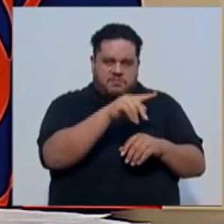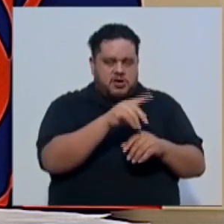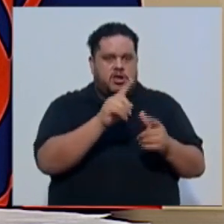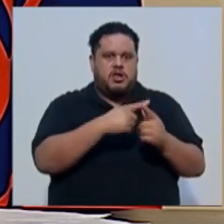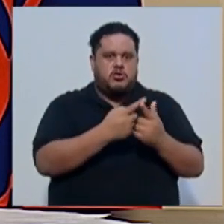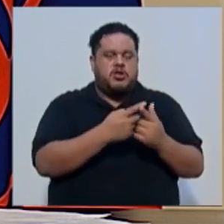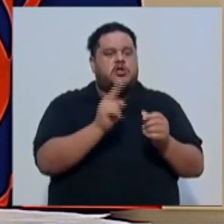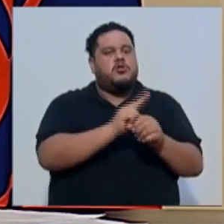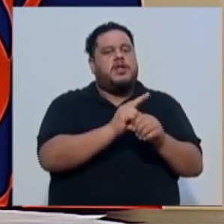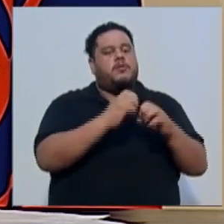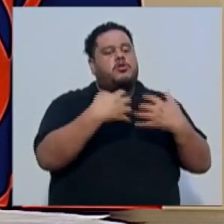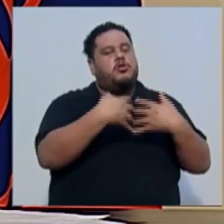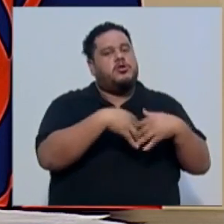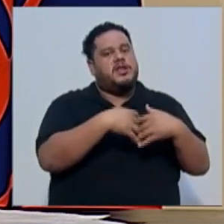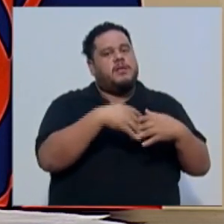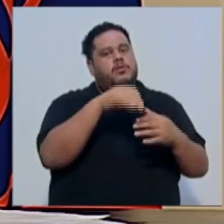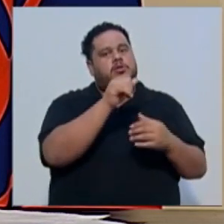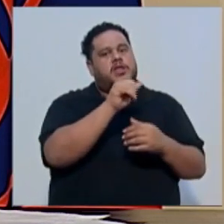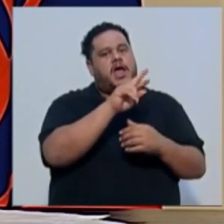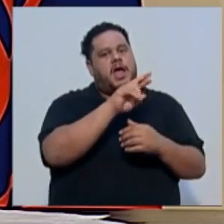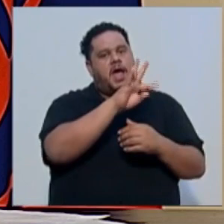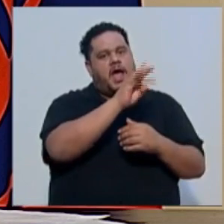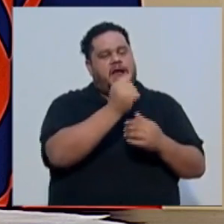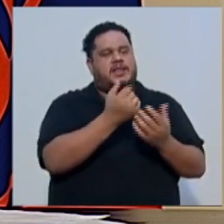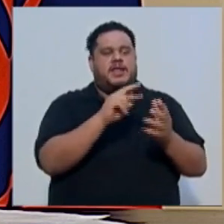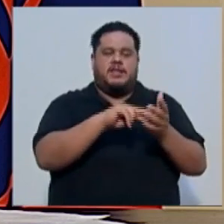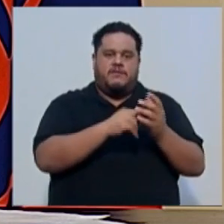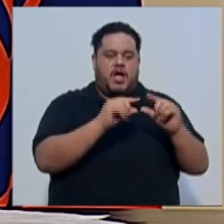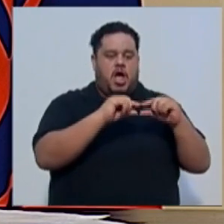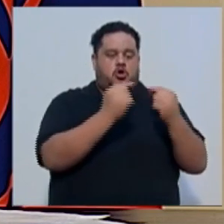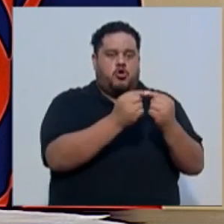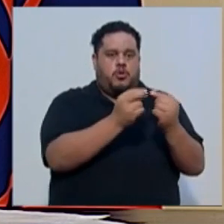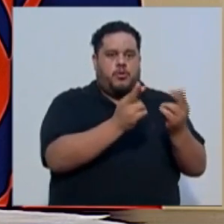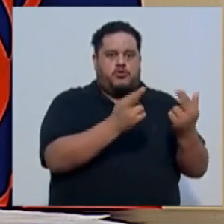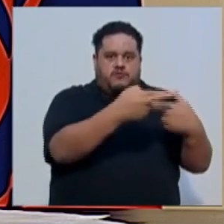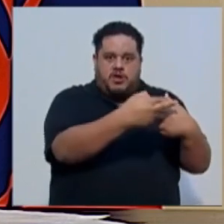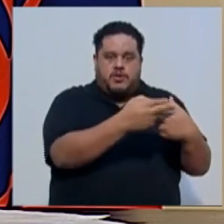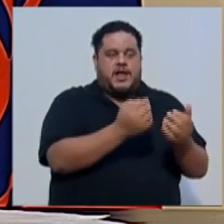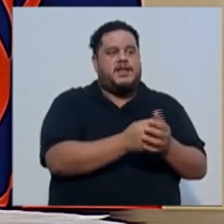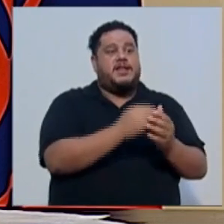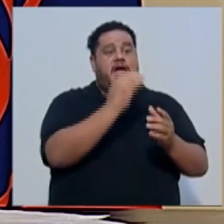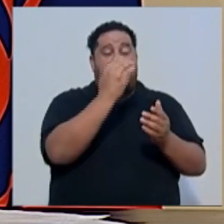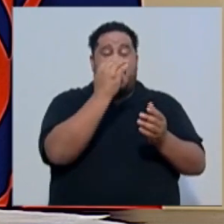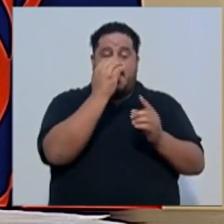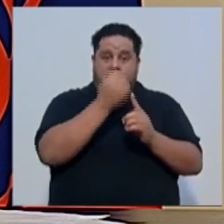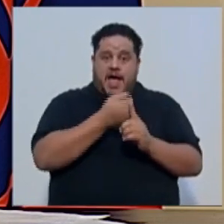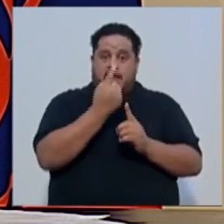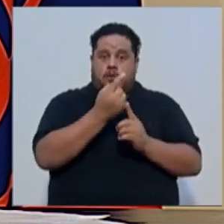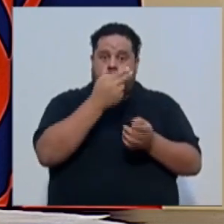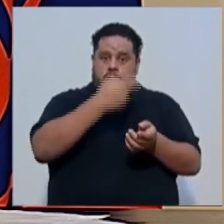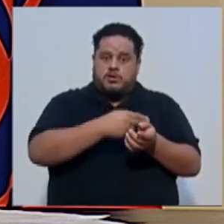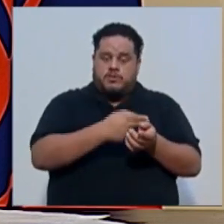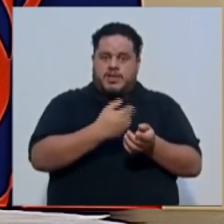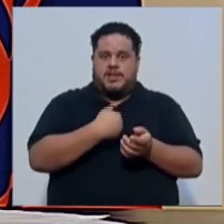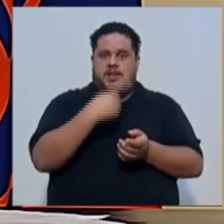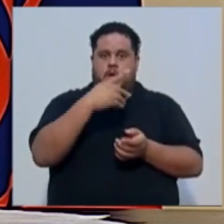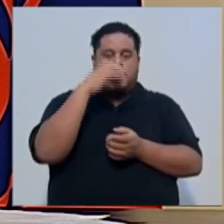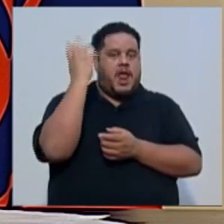equipos ARTE, que son las agrupaciones regionales. O sea, cada hospital regional cuenta con una ambulancia